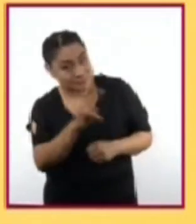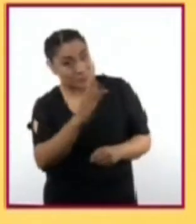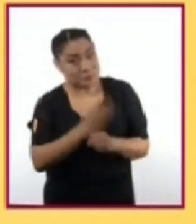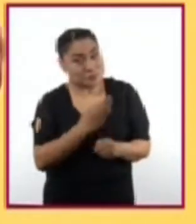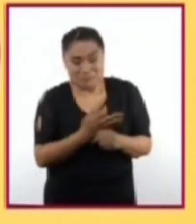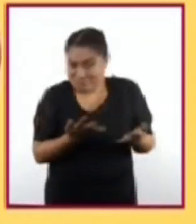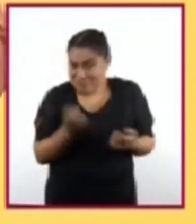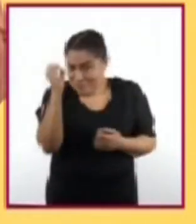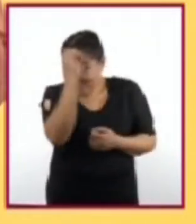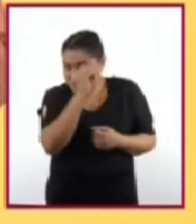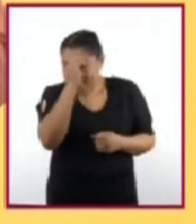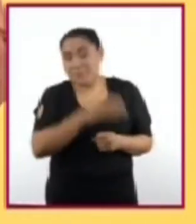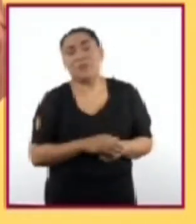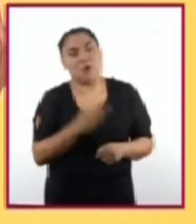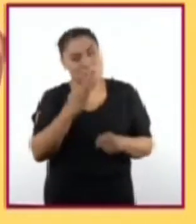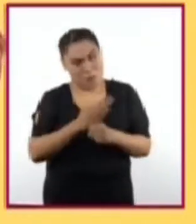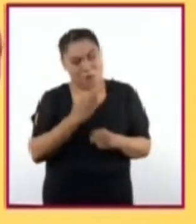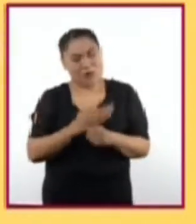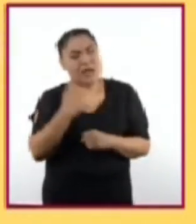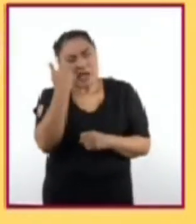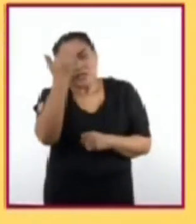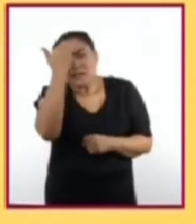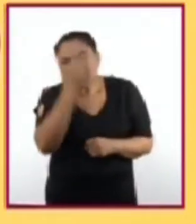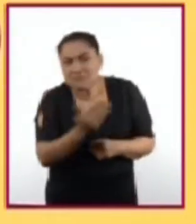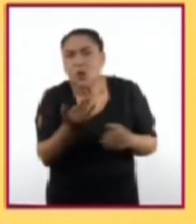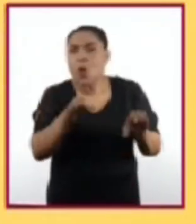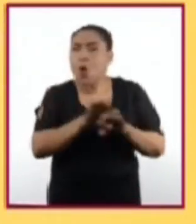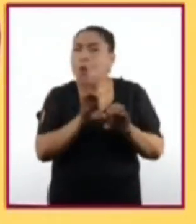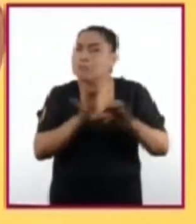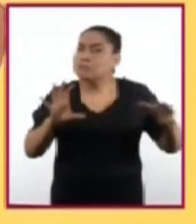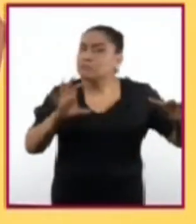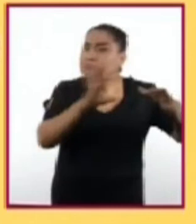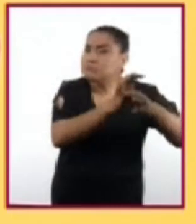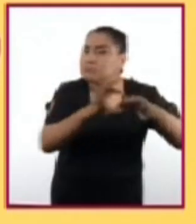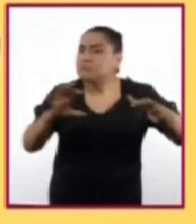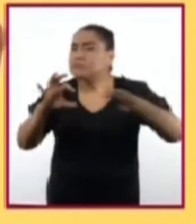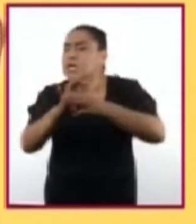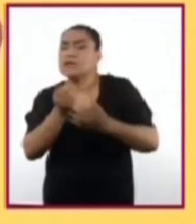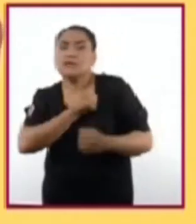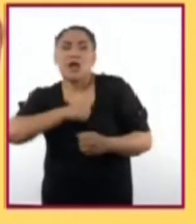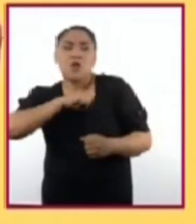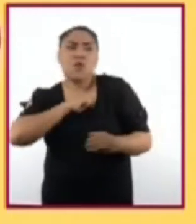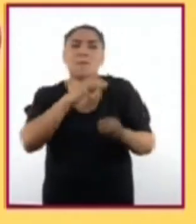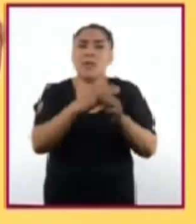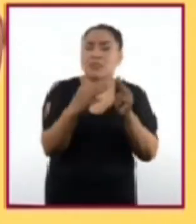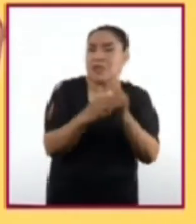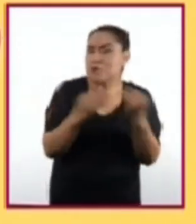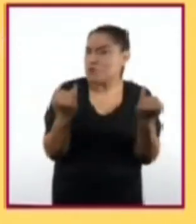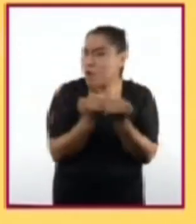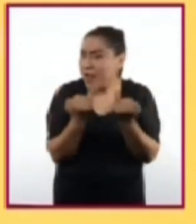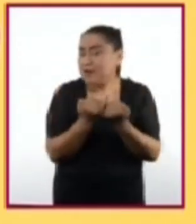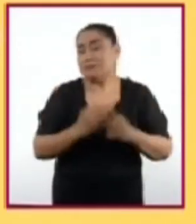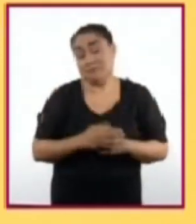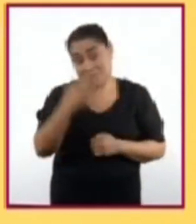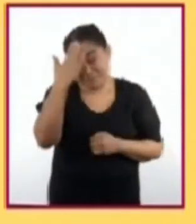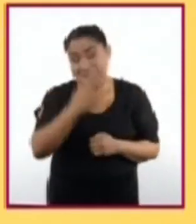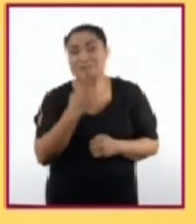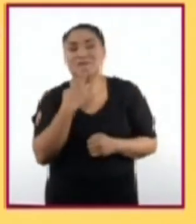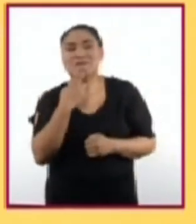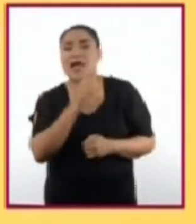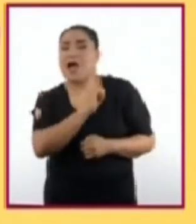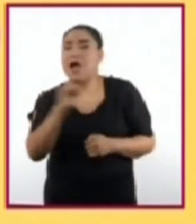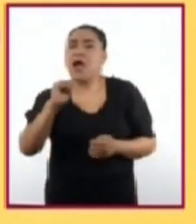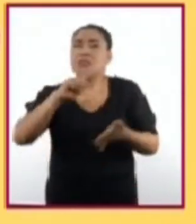parece? Ahora sabemos cómo se relacionan algunos aparatos y procesos con la salud. Sabemos también que la aplicación de técnicas